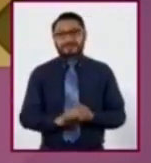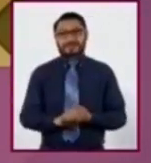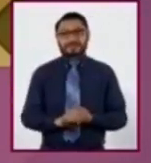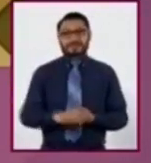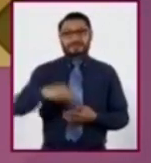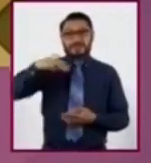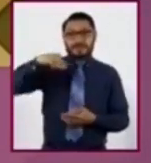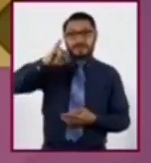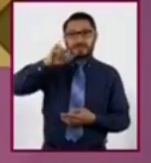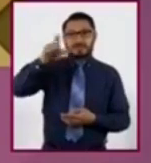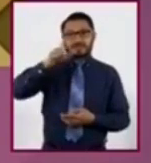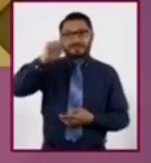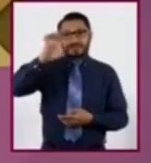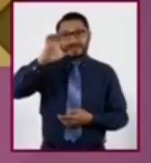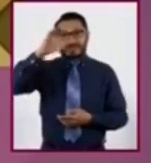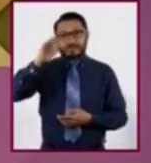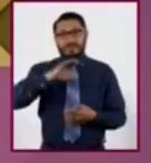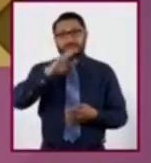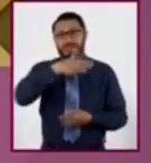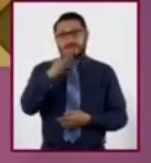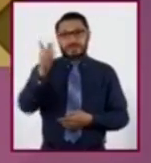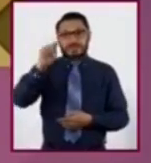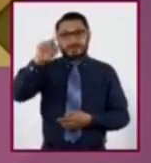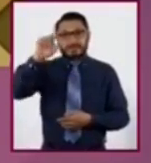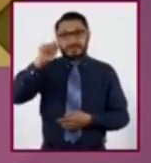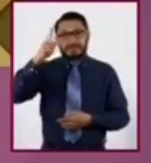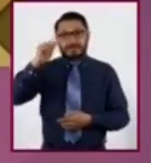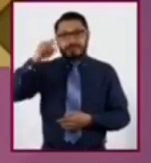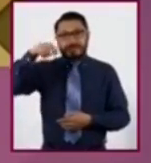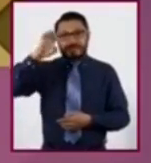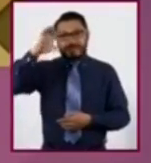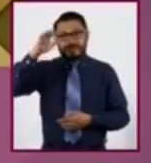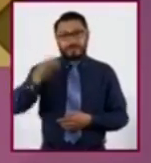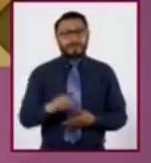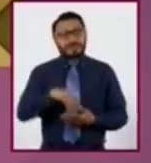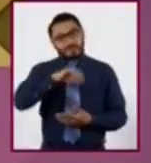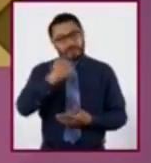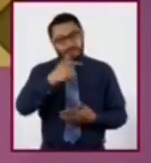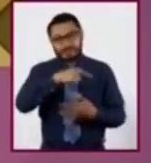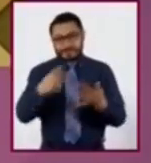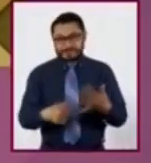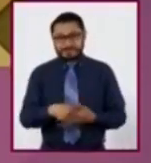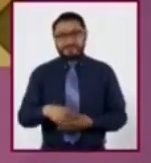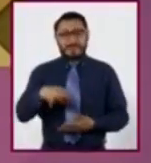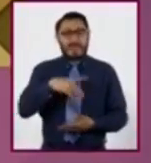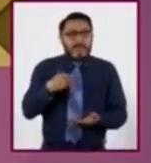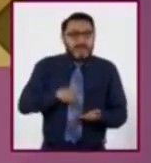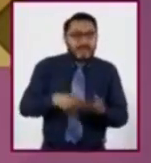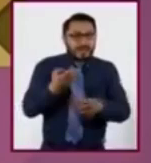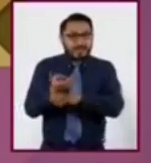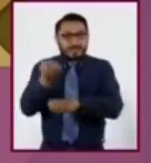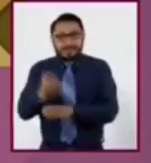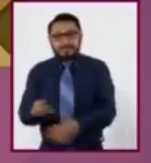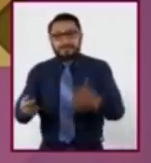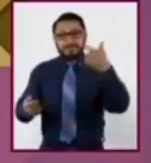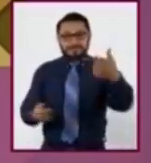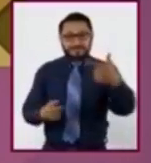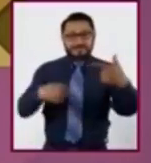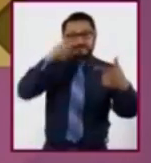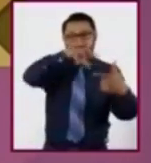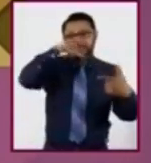lenguas mixtecas, el tlapaneco y el amusgo de Guerrero. El estado se encuentra dividido en 7 zonas